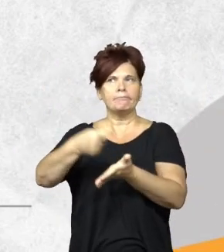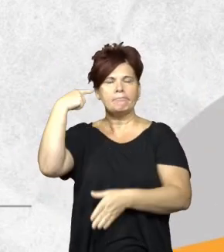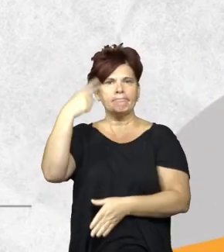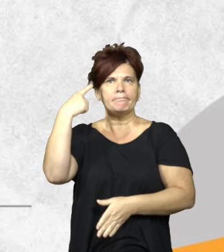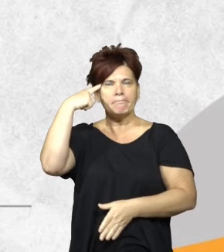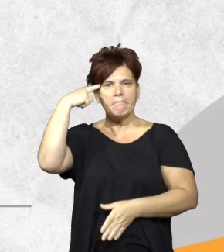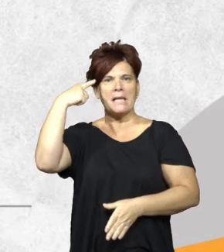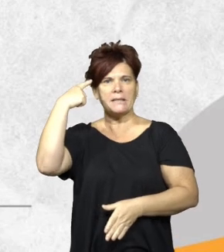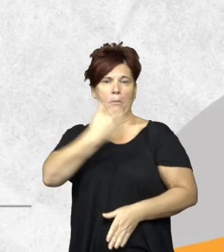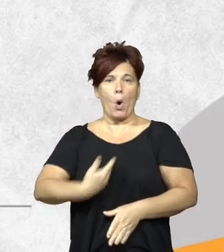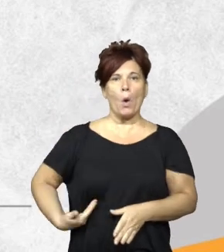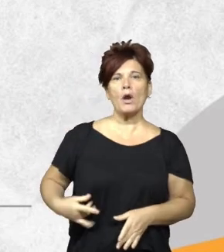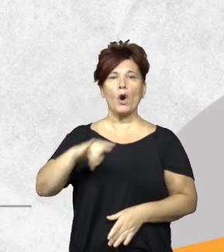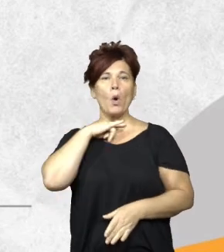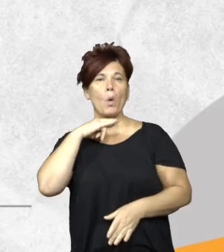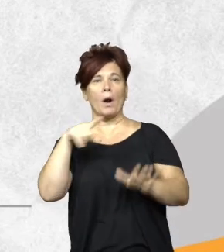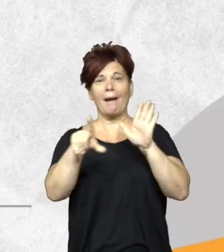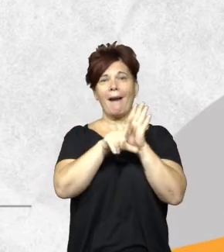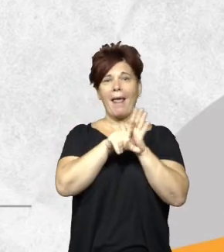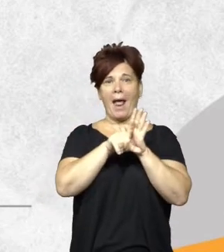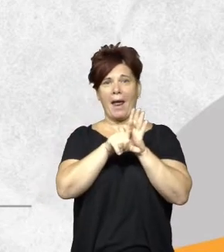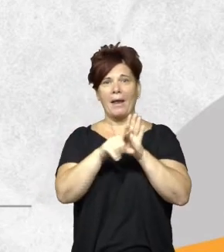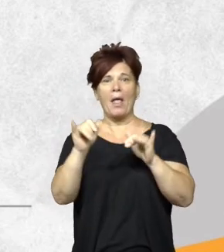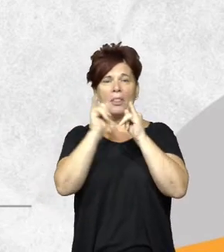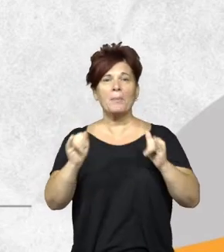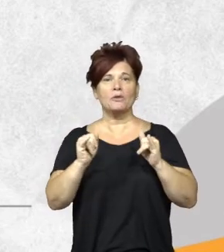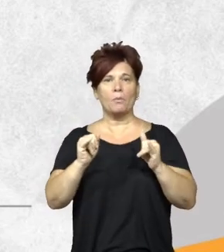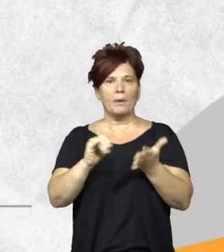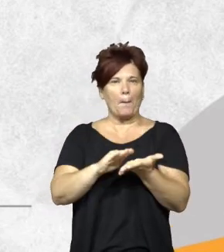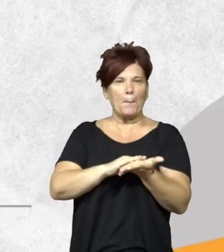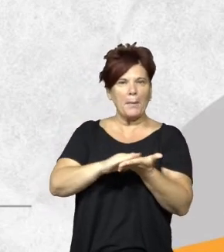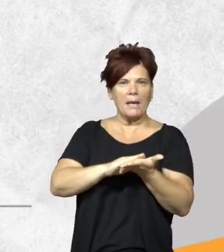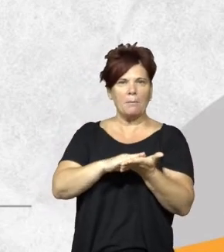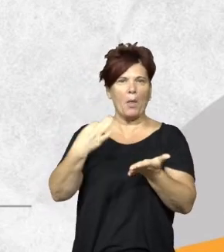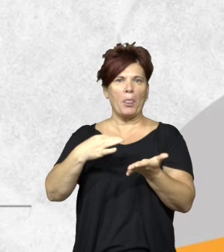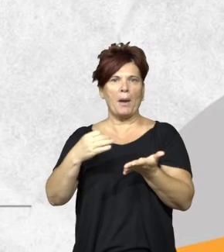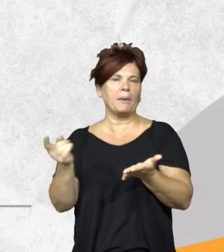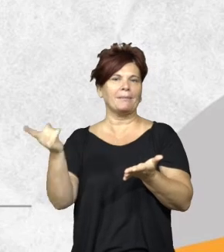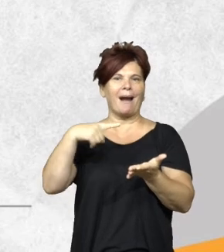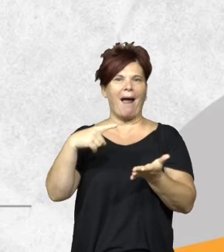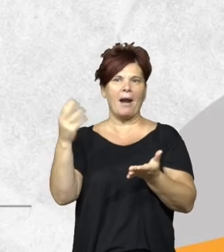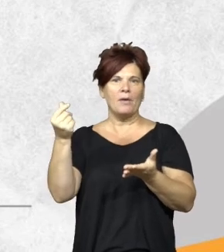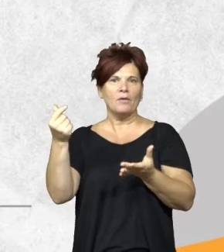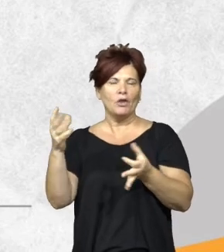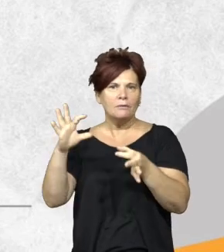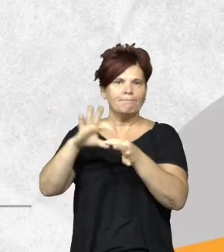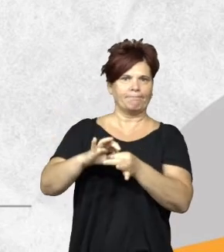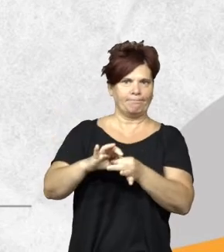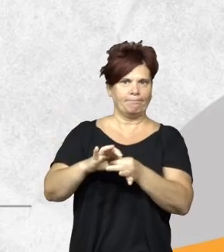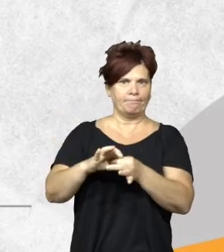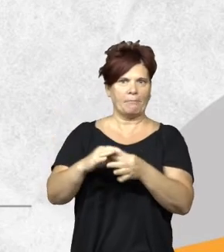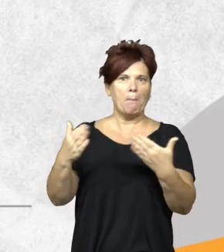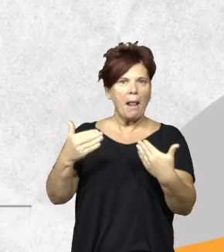el gobierno de la provincia de Jujuy que las leyes de presupuestos mínimos deben venir con fondos asociados para la implementación, porque si no,